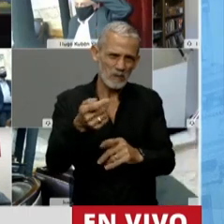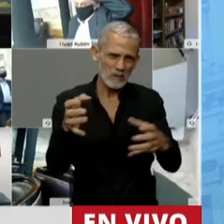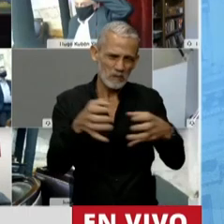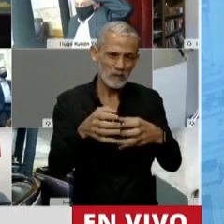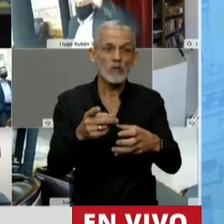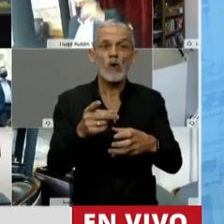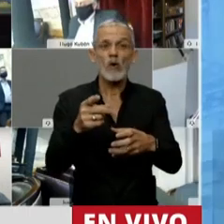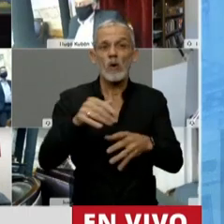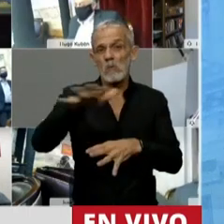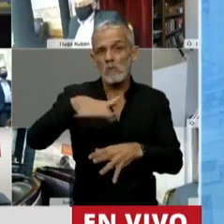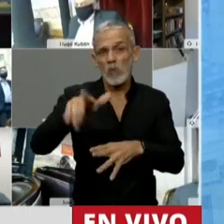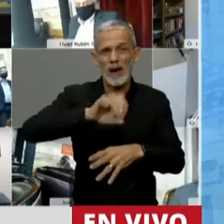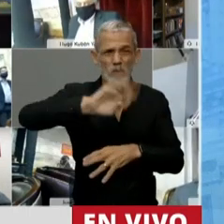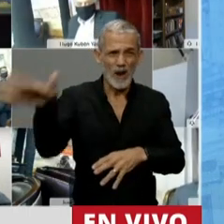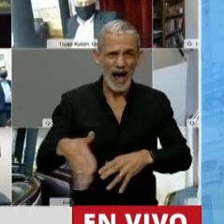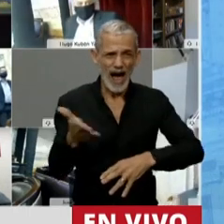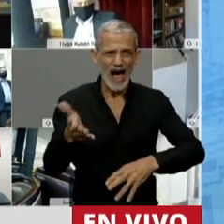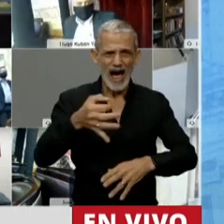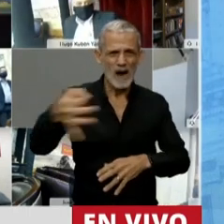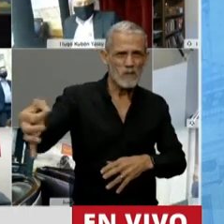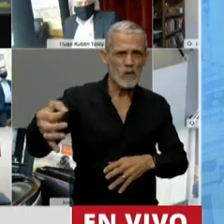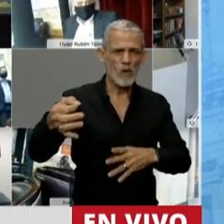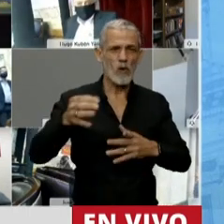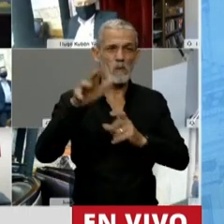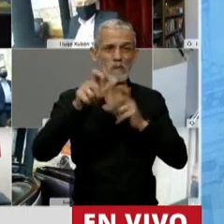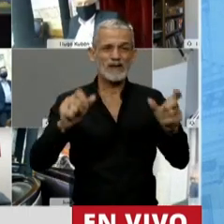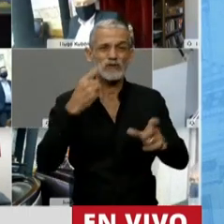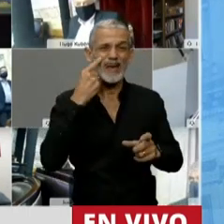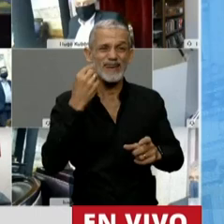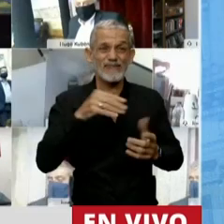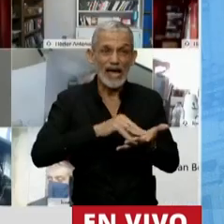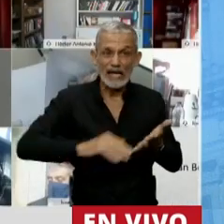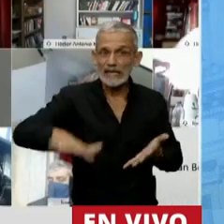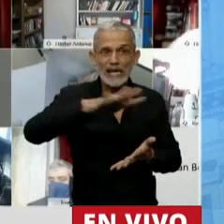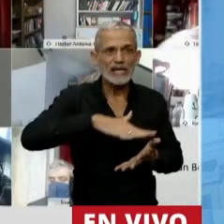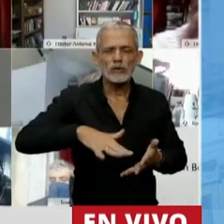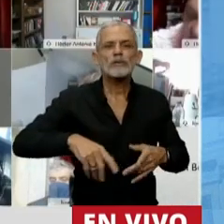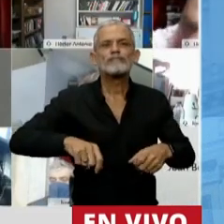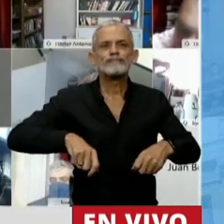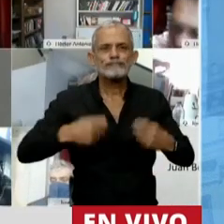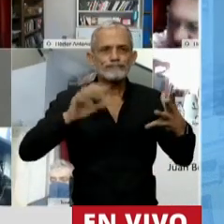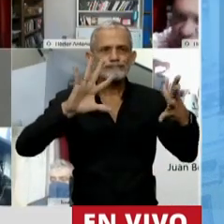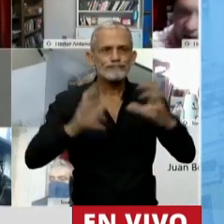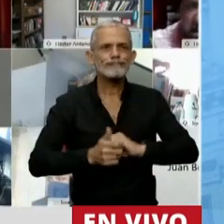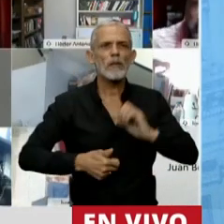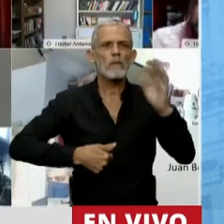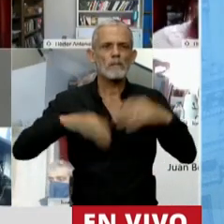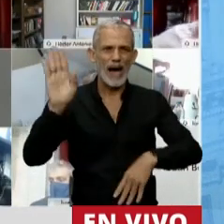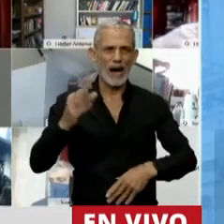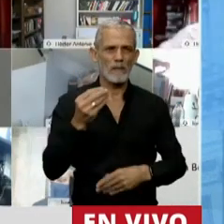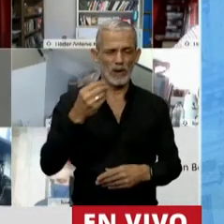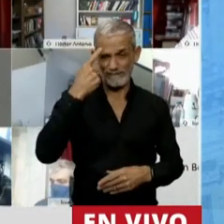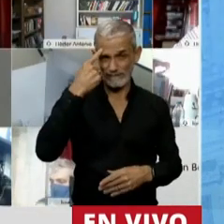las poblaciones rurales, los que viven en los territorios, serán los más afectados por la